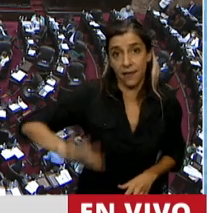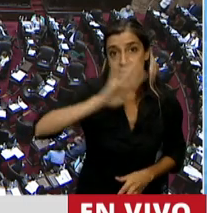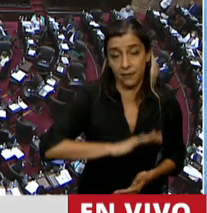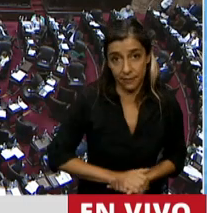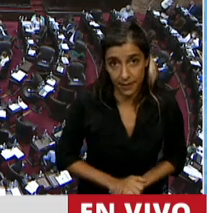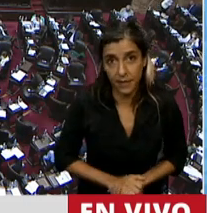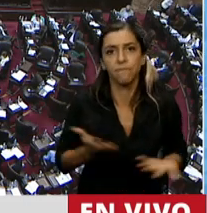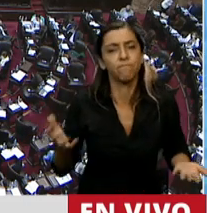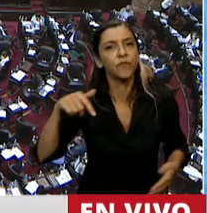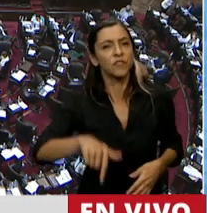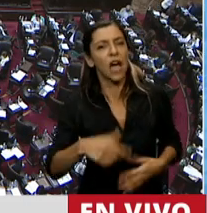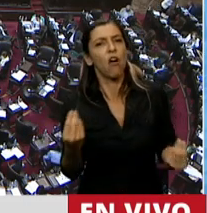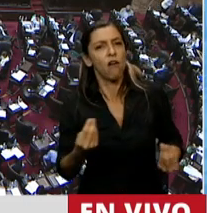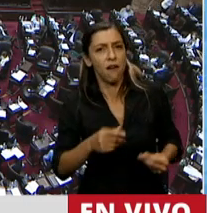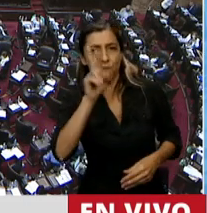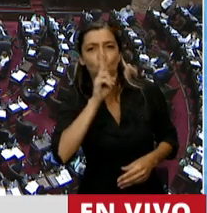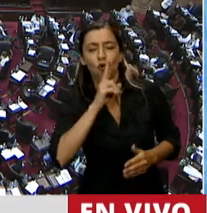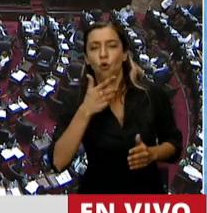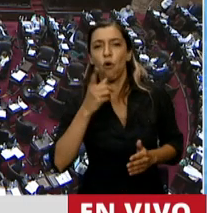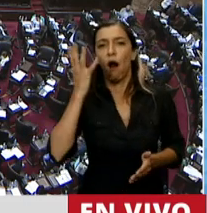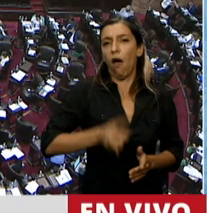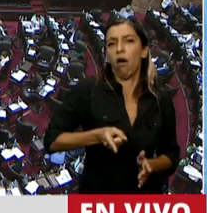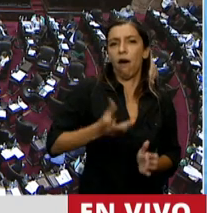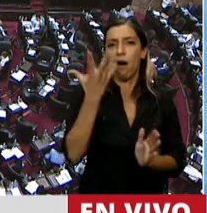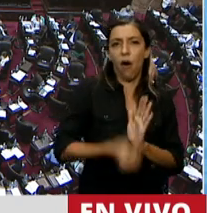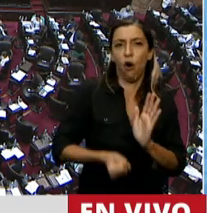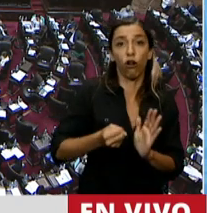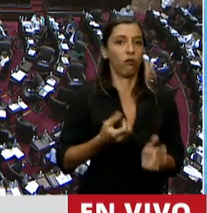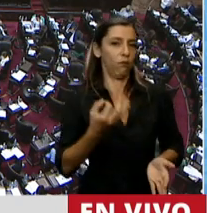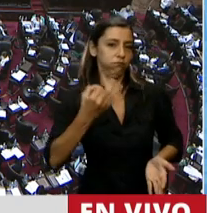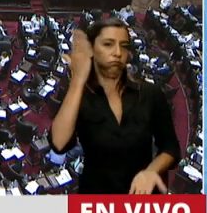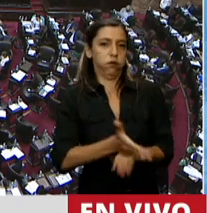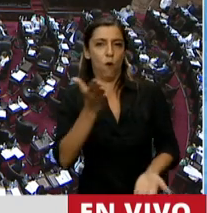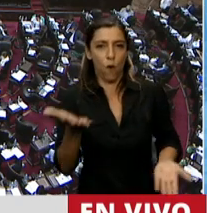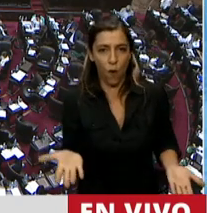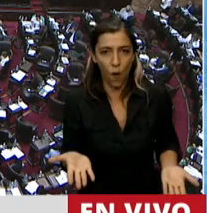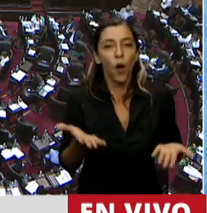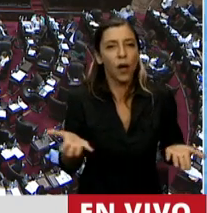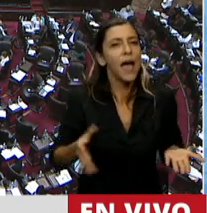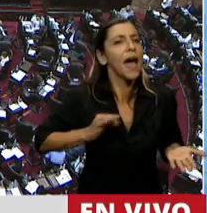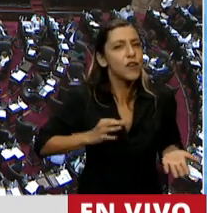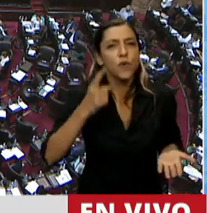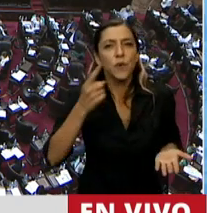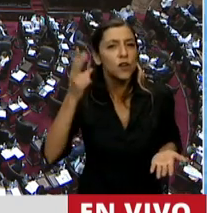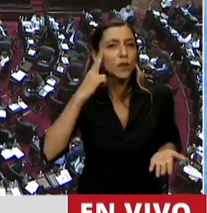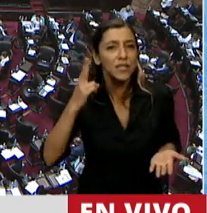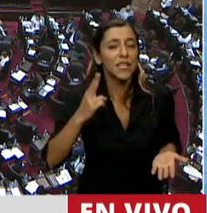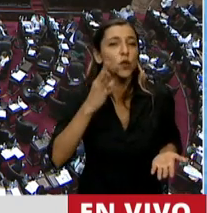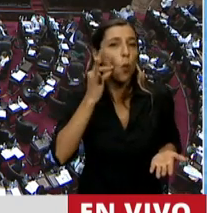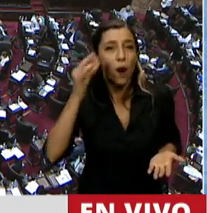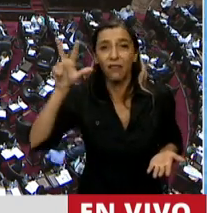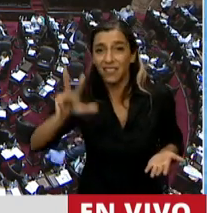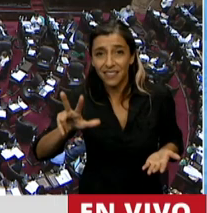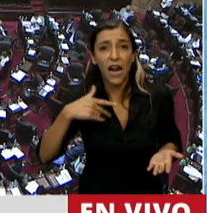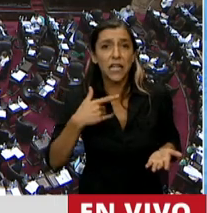sufría la mujer que aborta es engañoso. Desde 1943 no hay una sola mujer siquiera